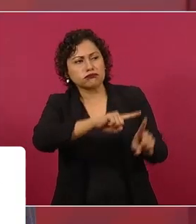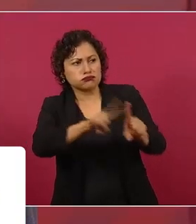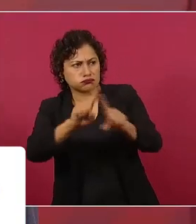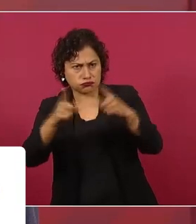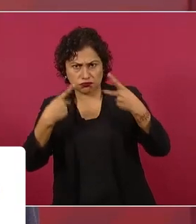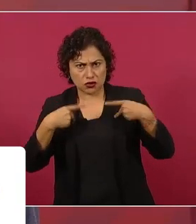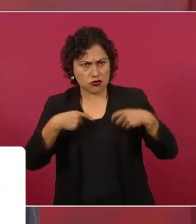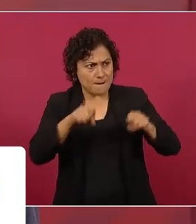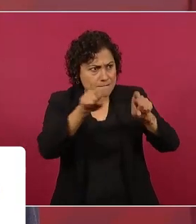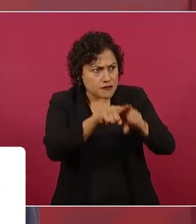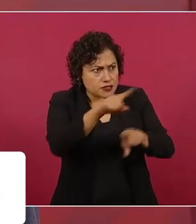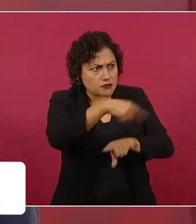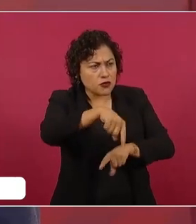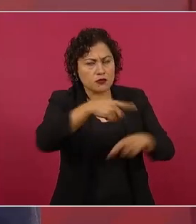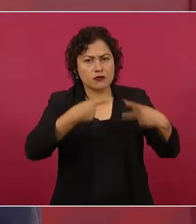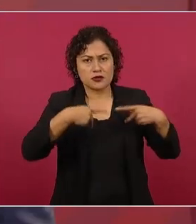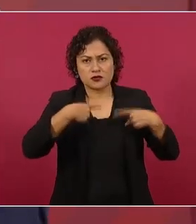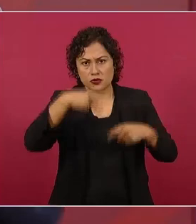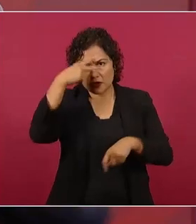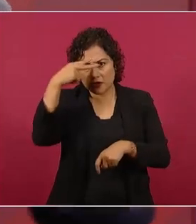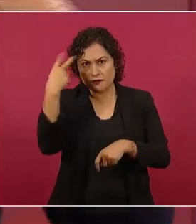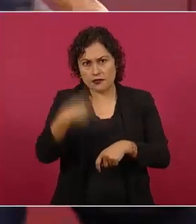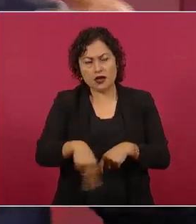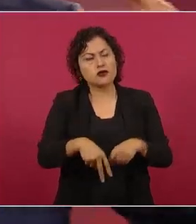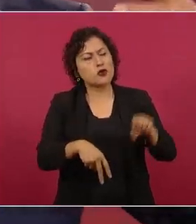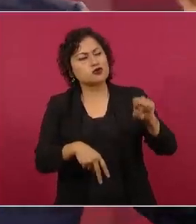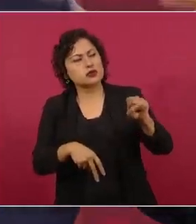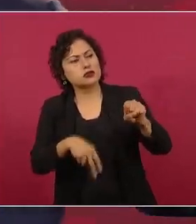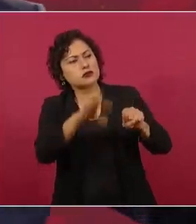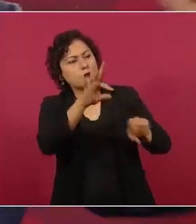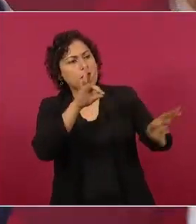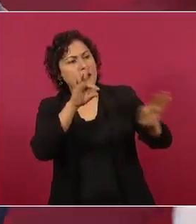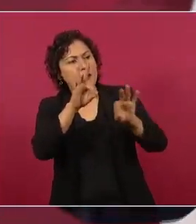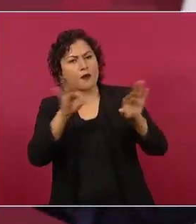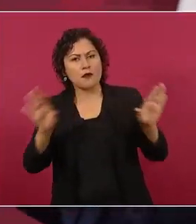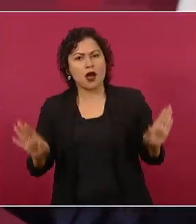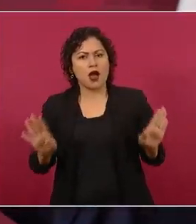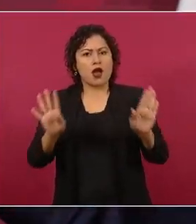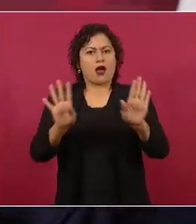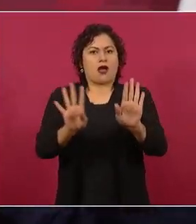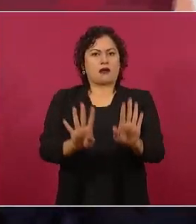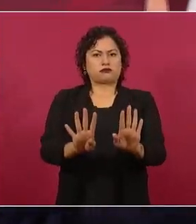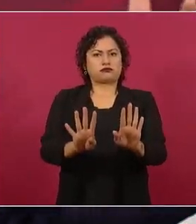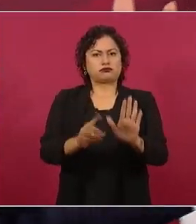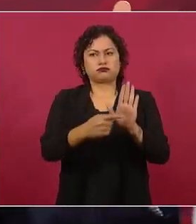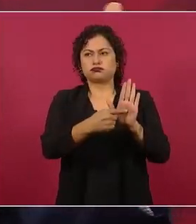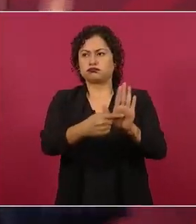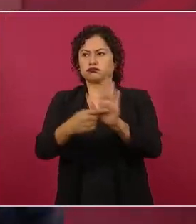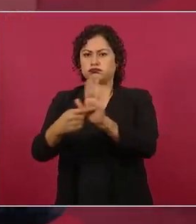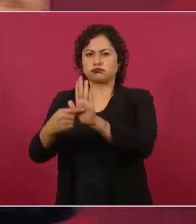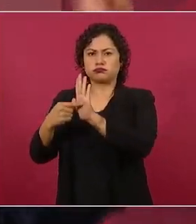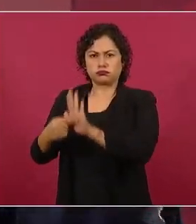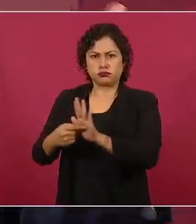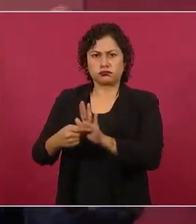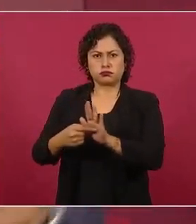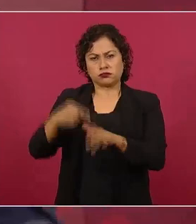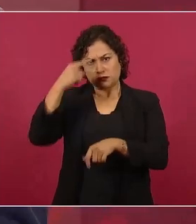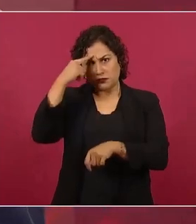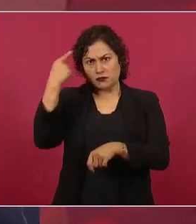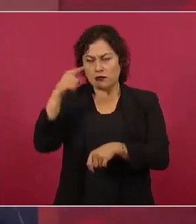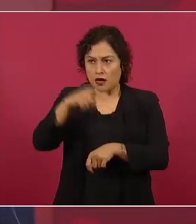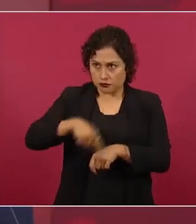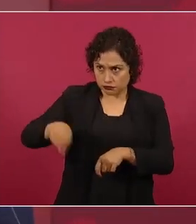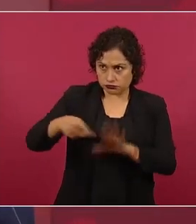que se abran los espacios para que se den a conocer